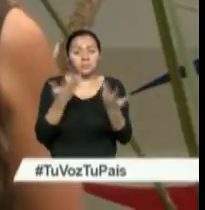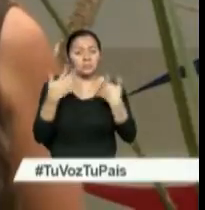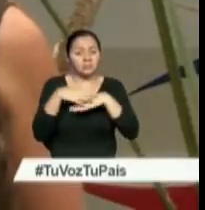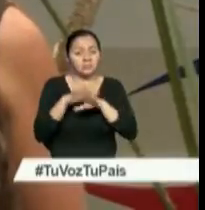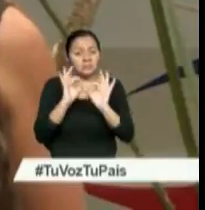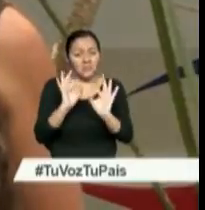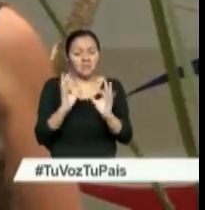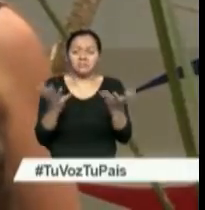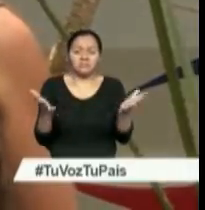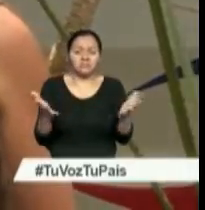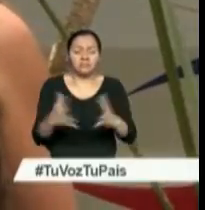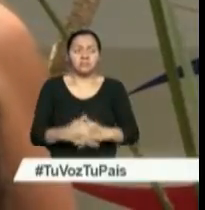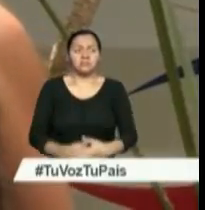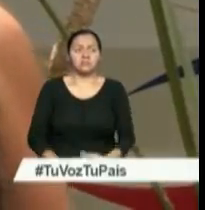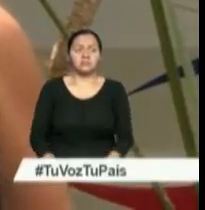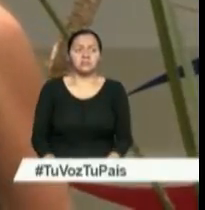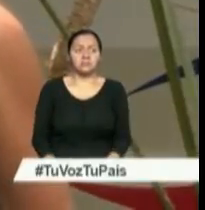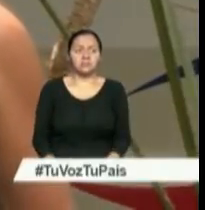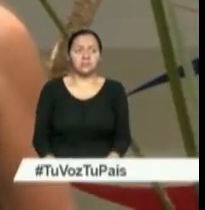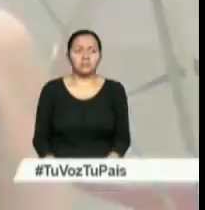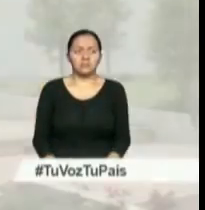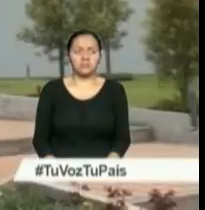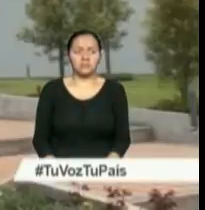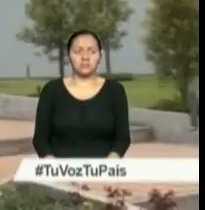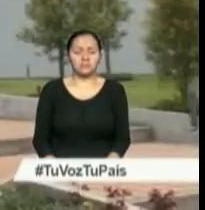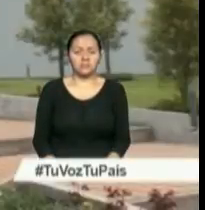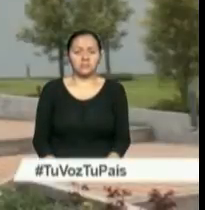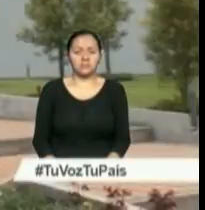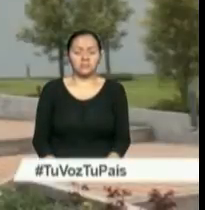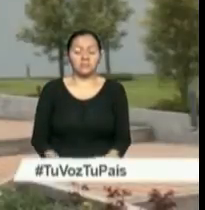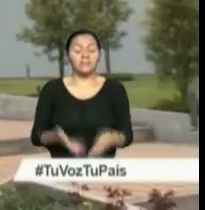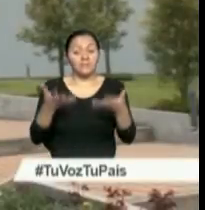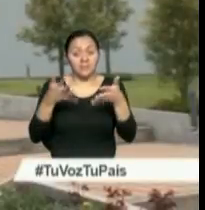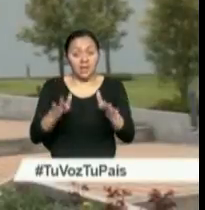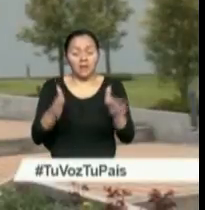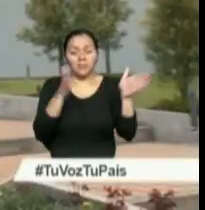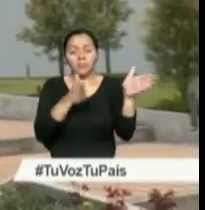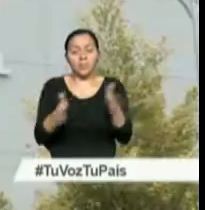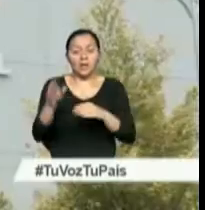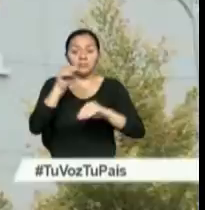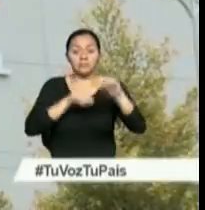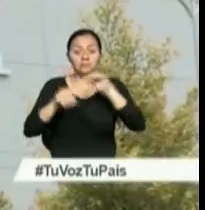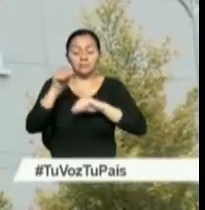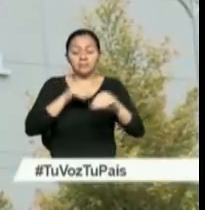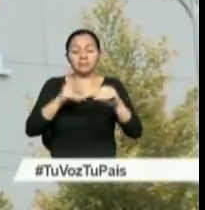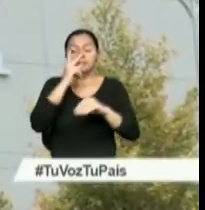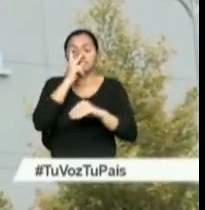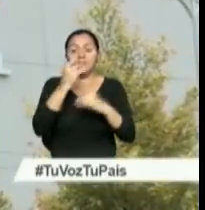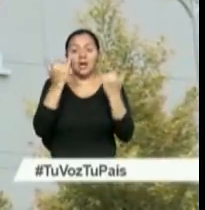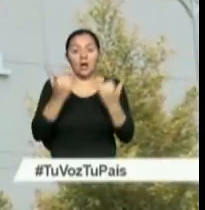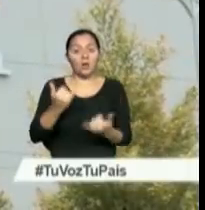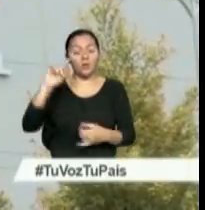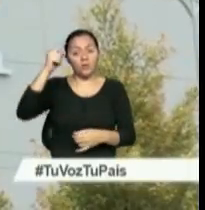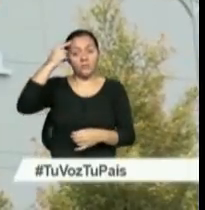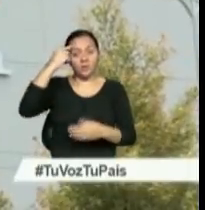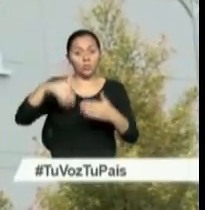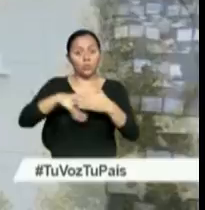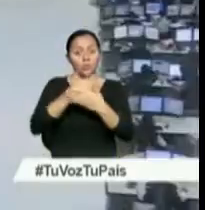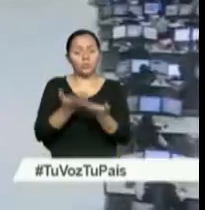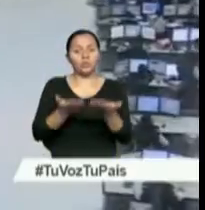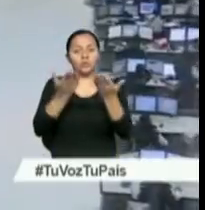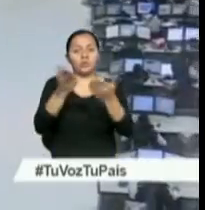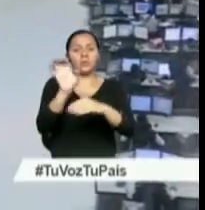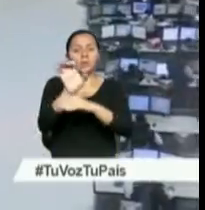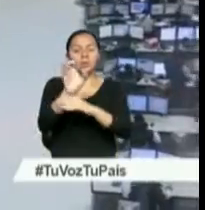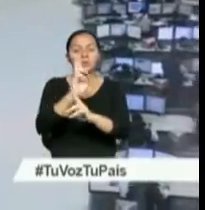al cometimiento de una infracción penal. Con las políticas implementadas por el actual gobierno, el Ecuador refleja